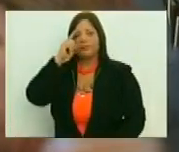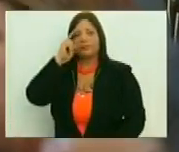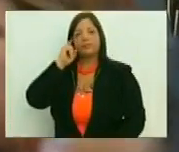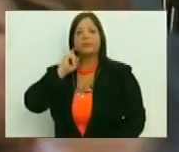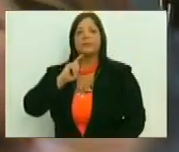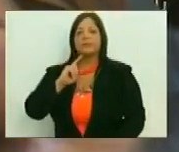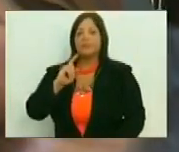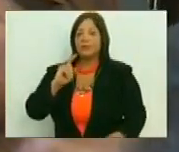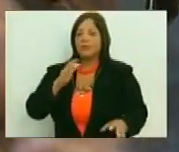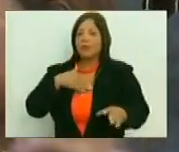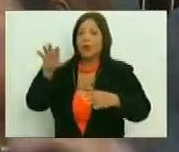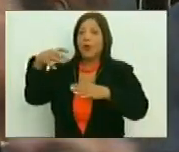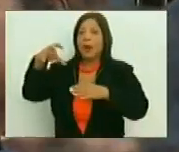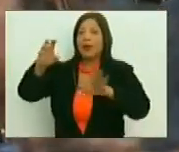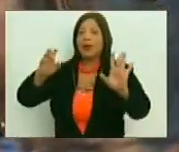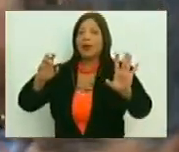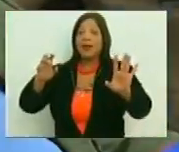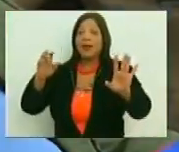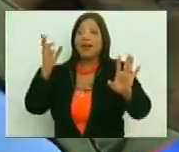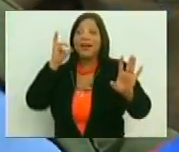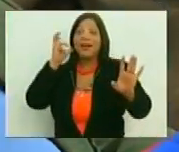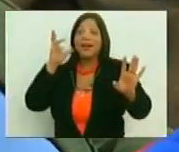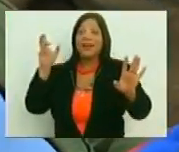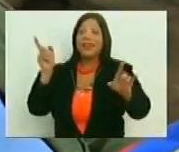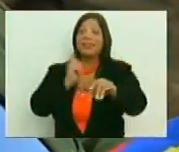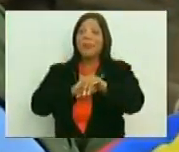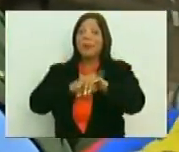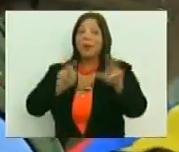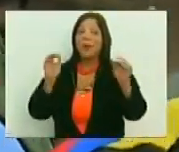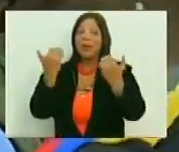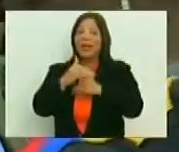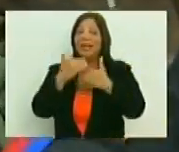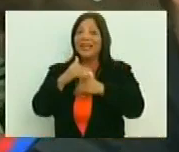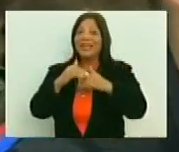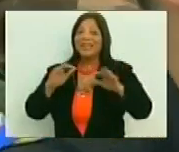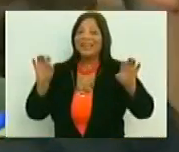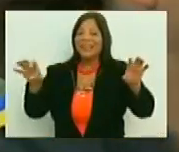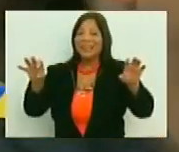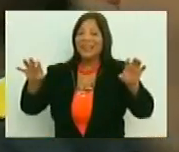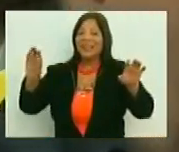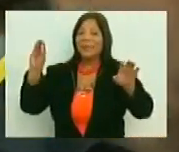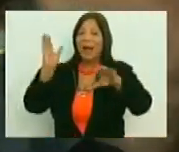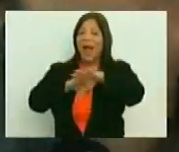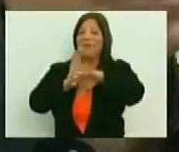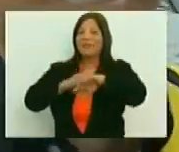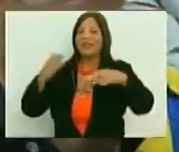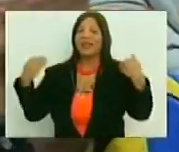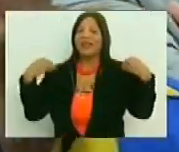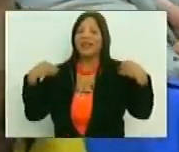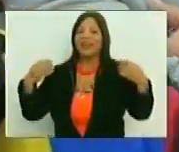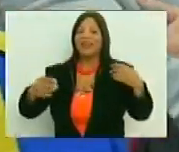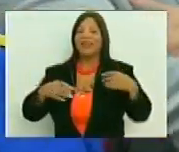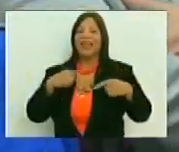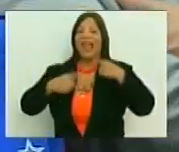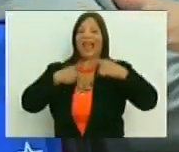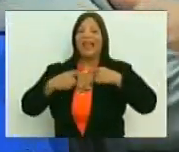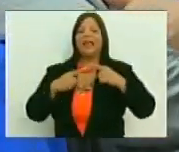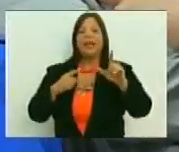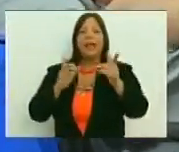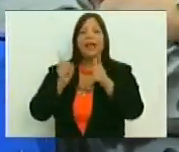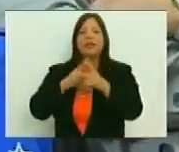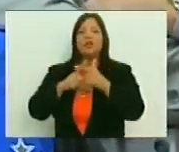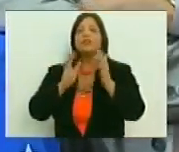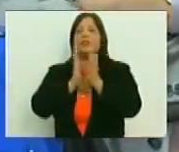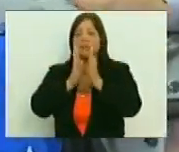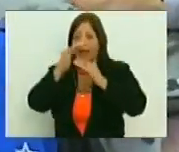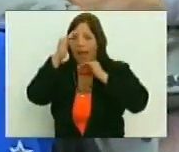me toca la campana ahí, me toca la pero fíjate, fíjate un asunto,